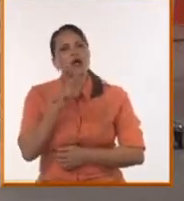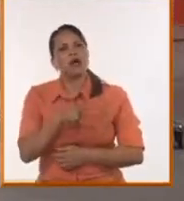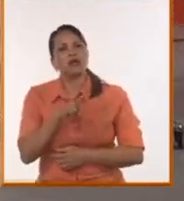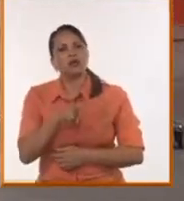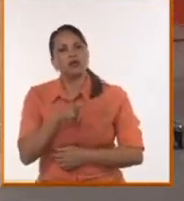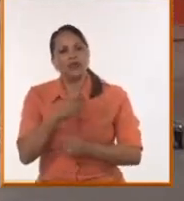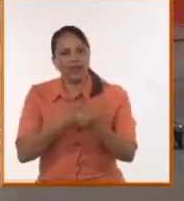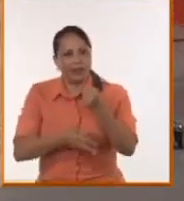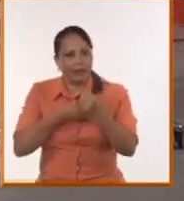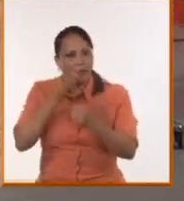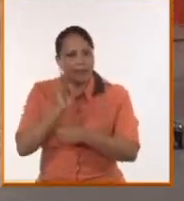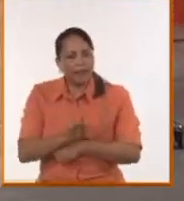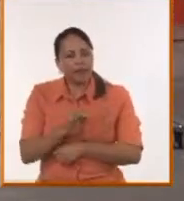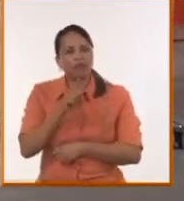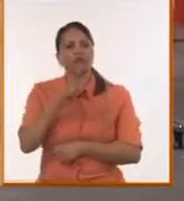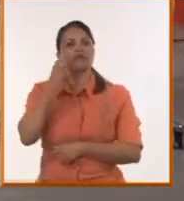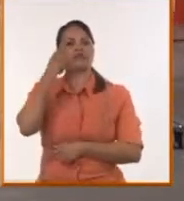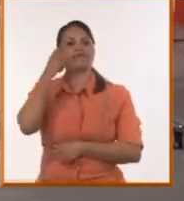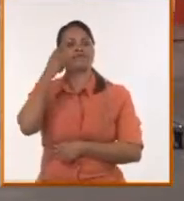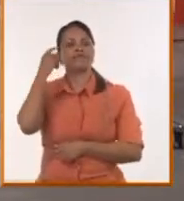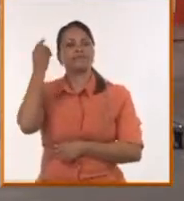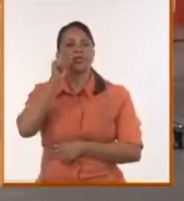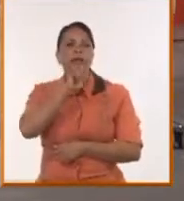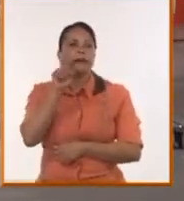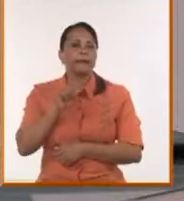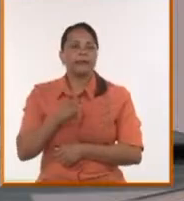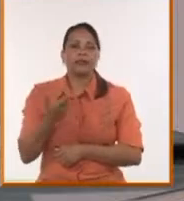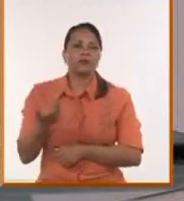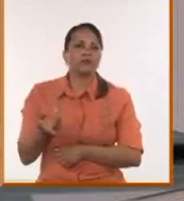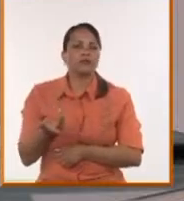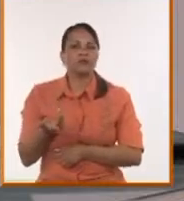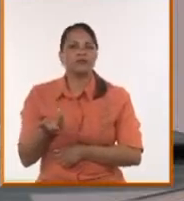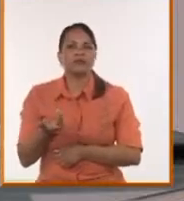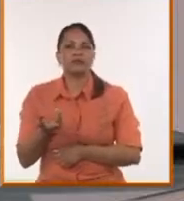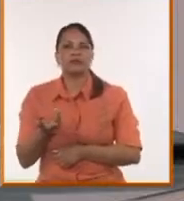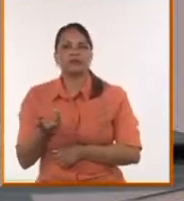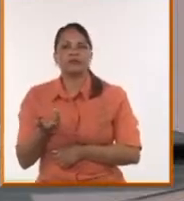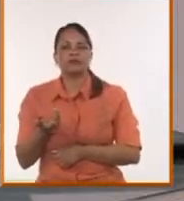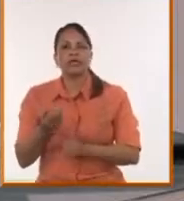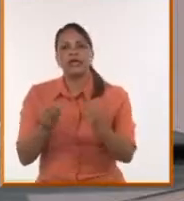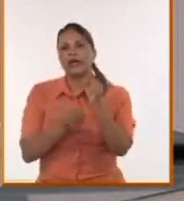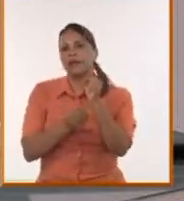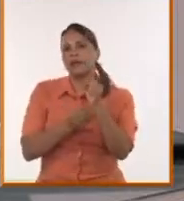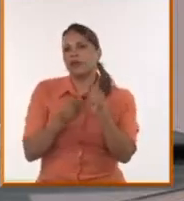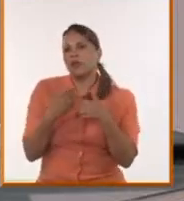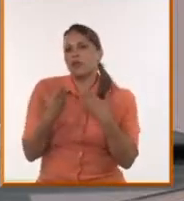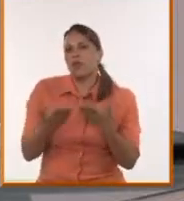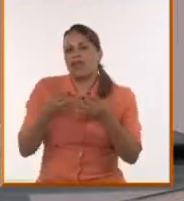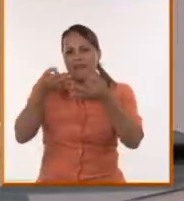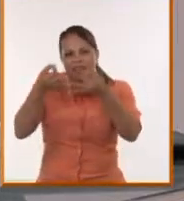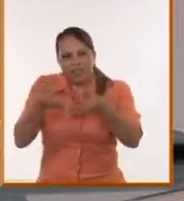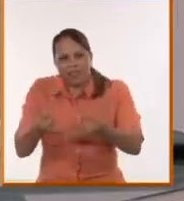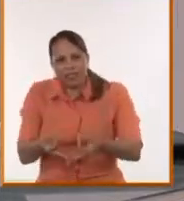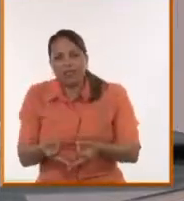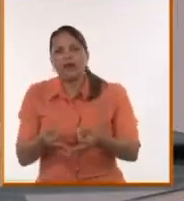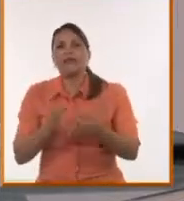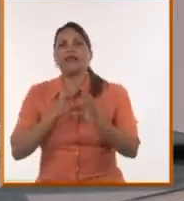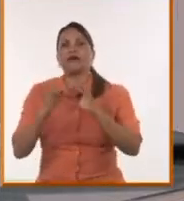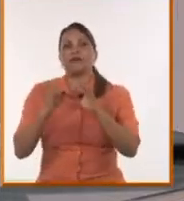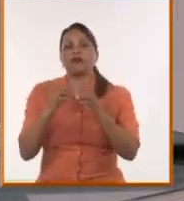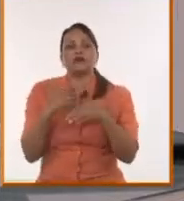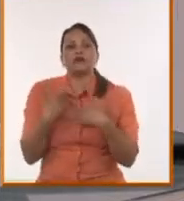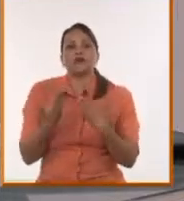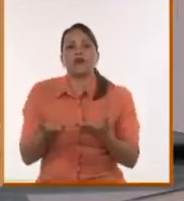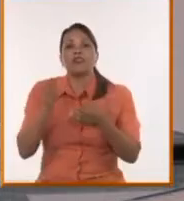realidades, se pregunta entonces también cuál es el poder real de la comunicación también